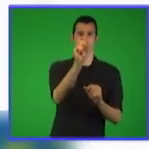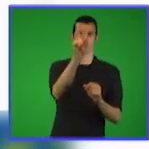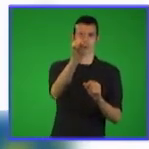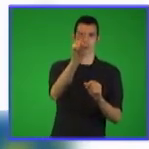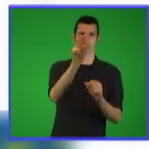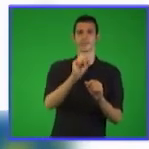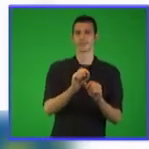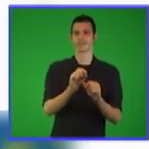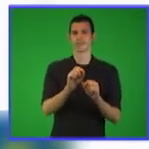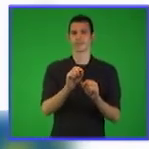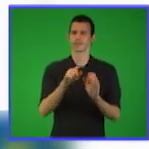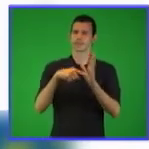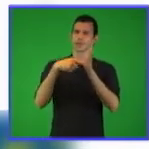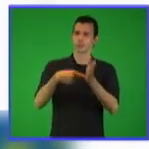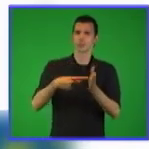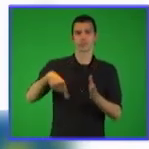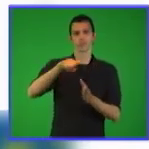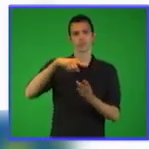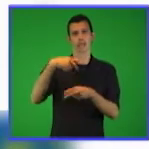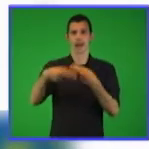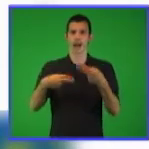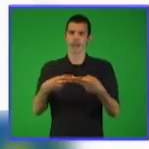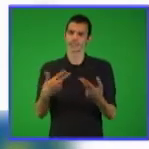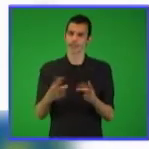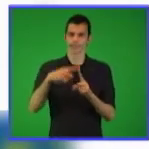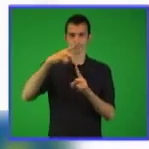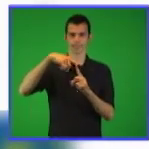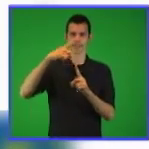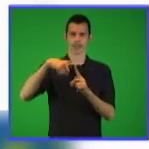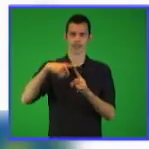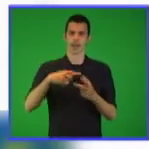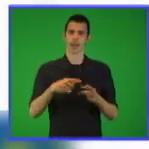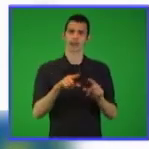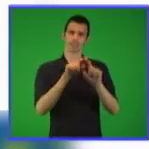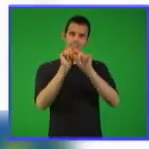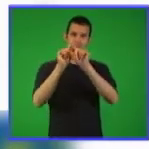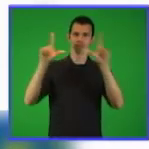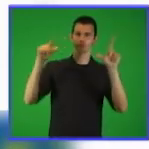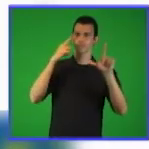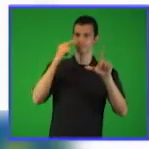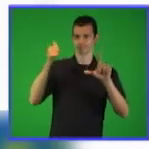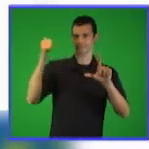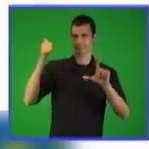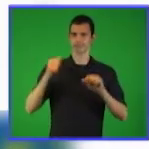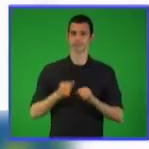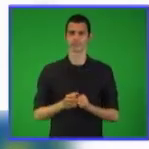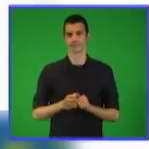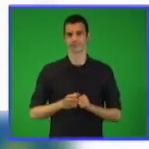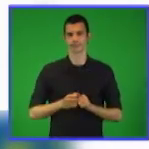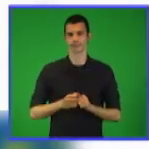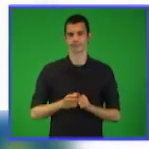sugerimos el ejercicio que tenemos en pantalla, el cual tiene como